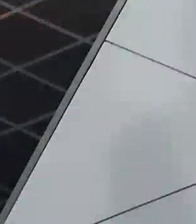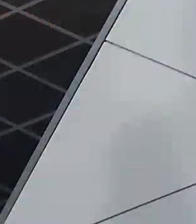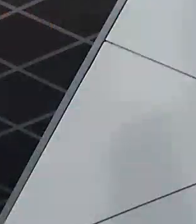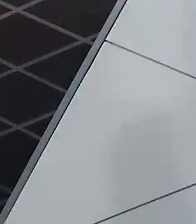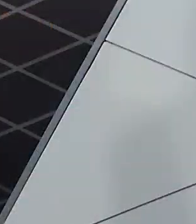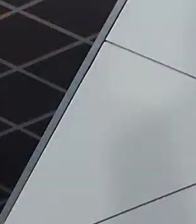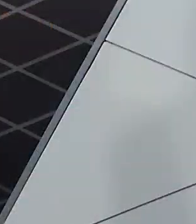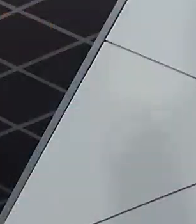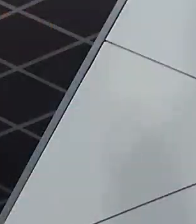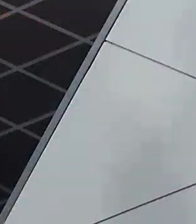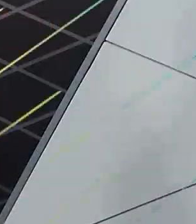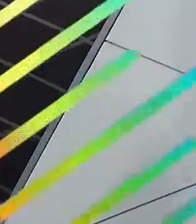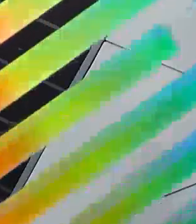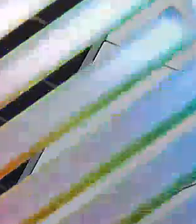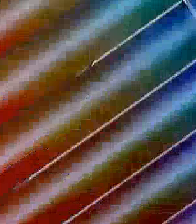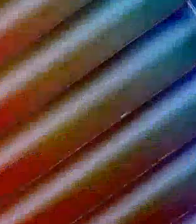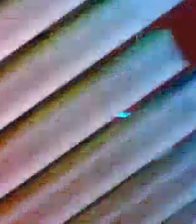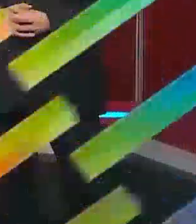Maule.